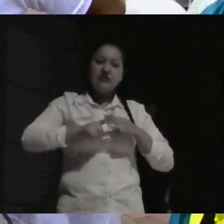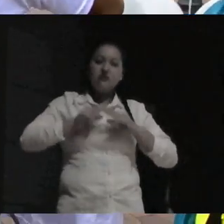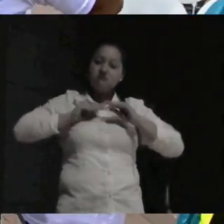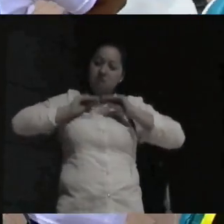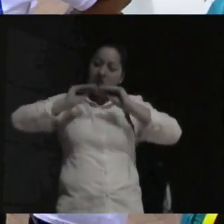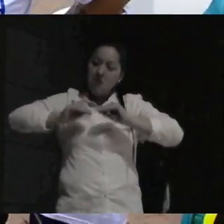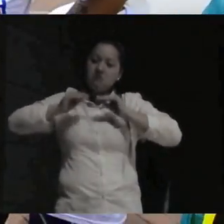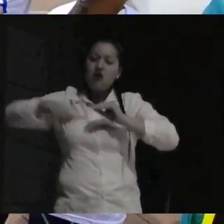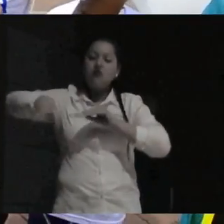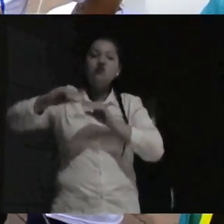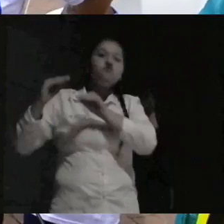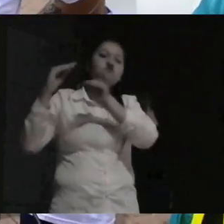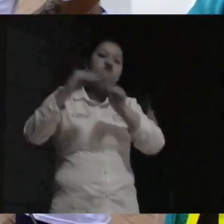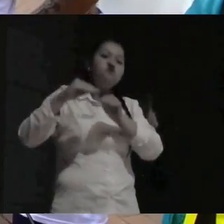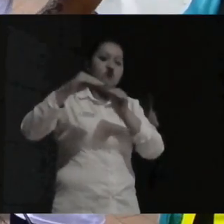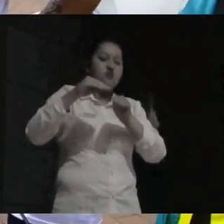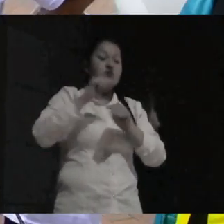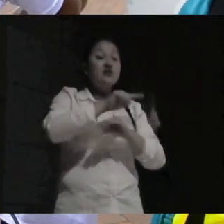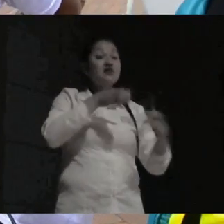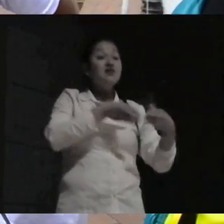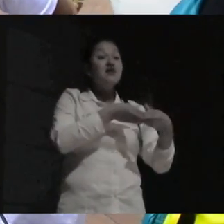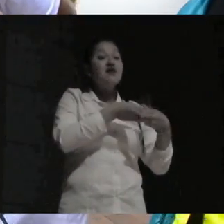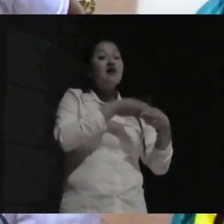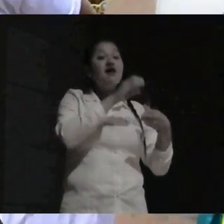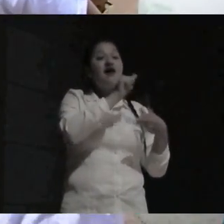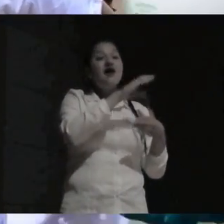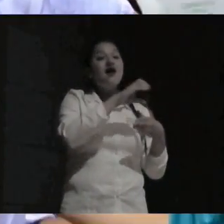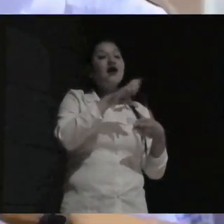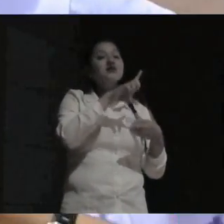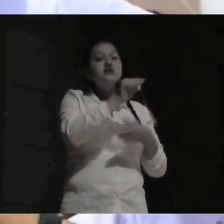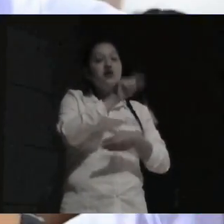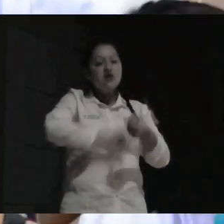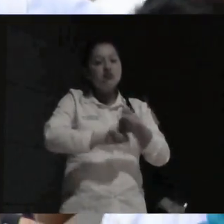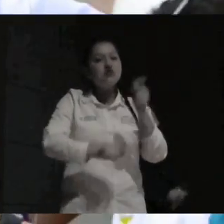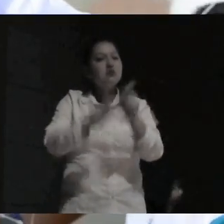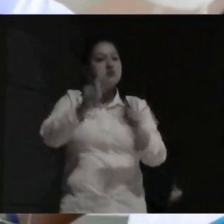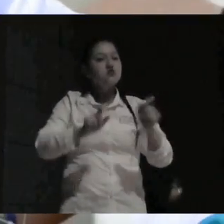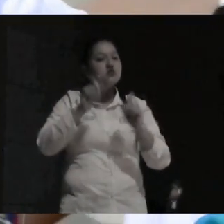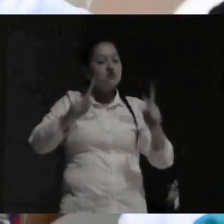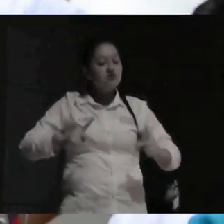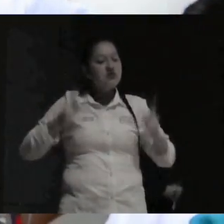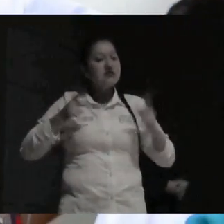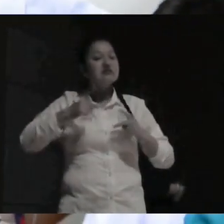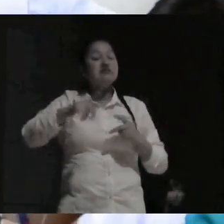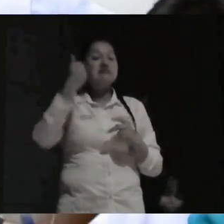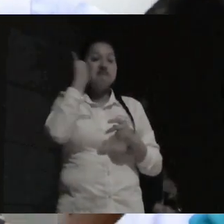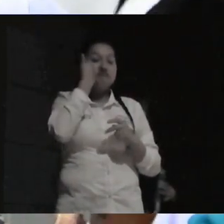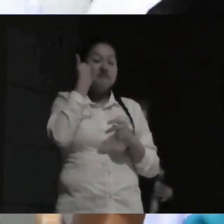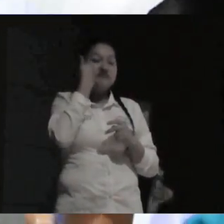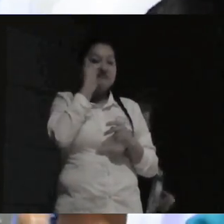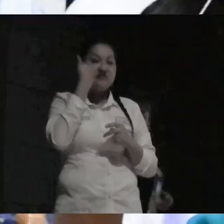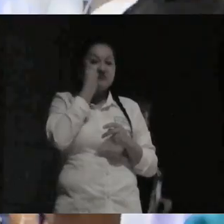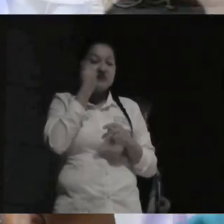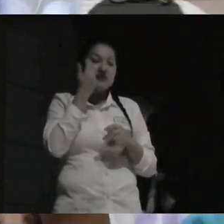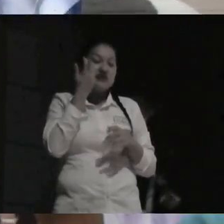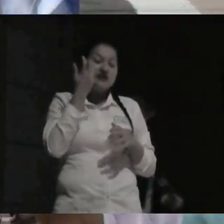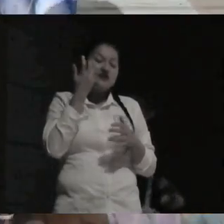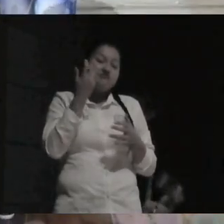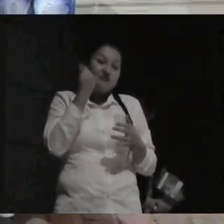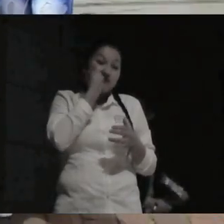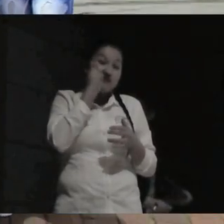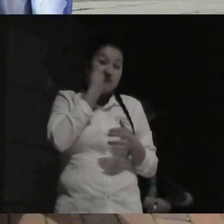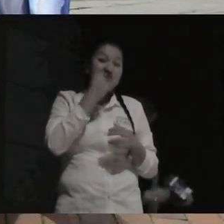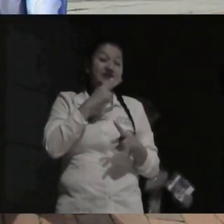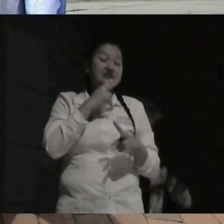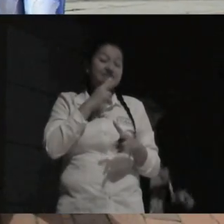una fundación que apoya a unos luchadores por la vida por una enfermedad que a pesar de lo que ella